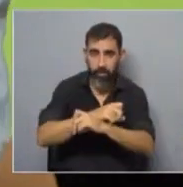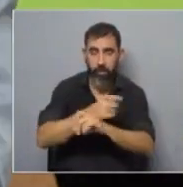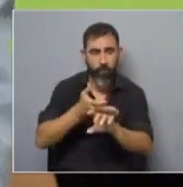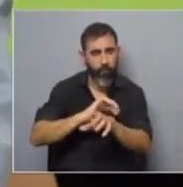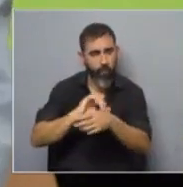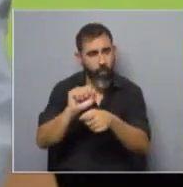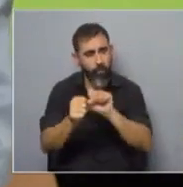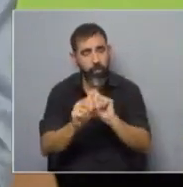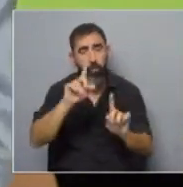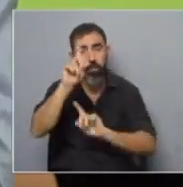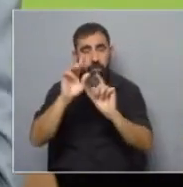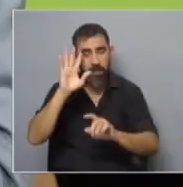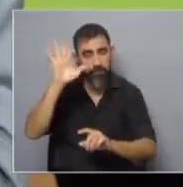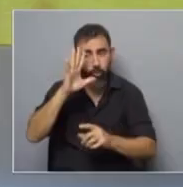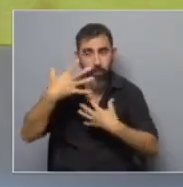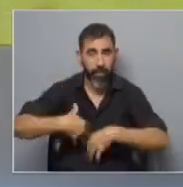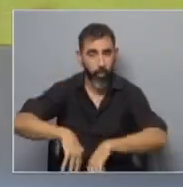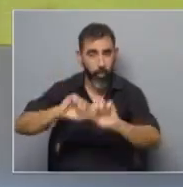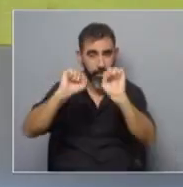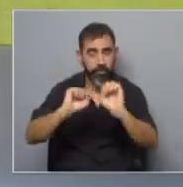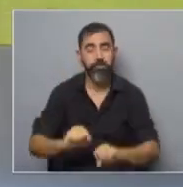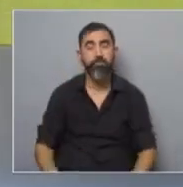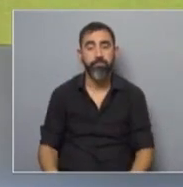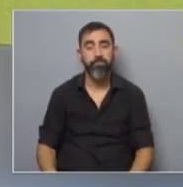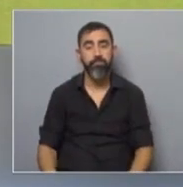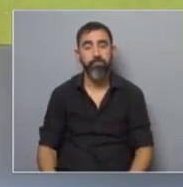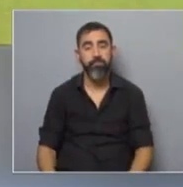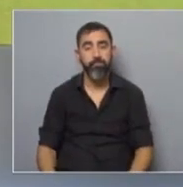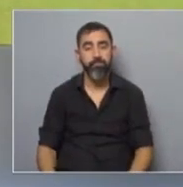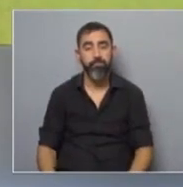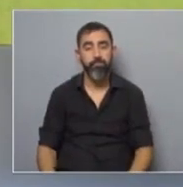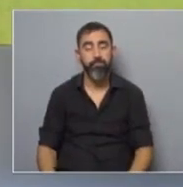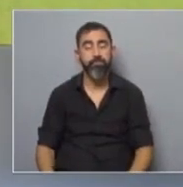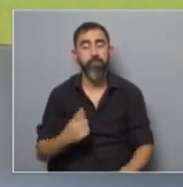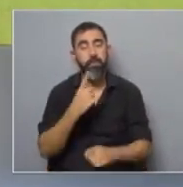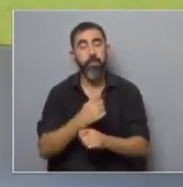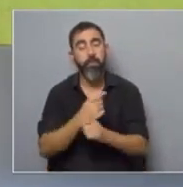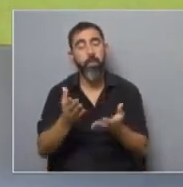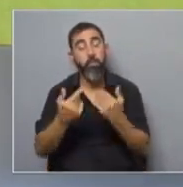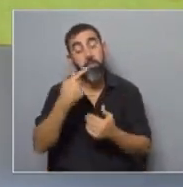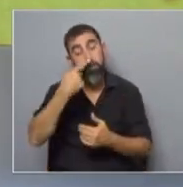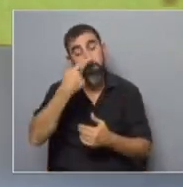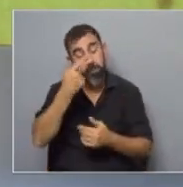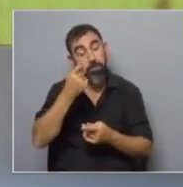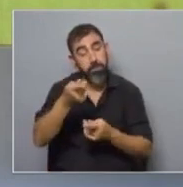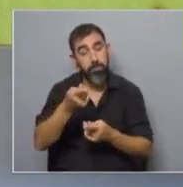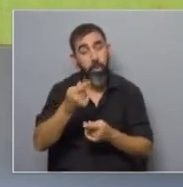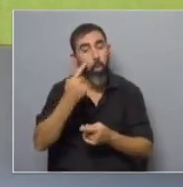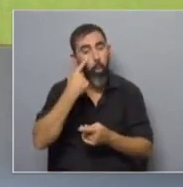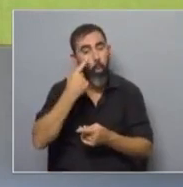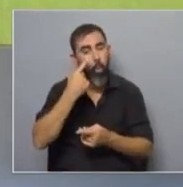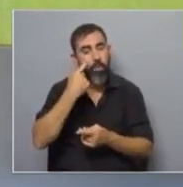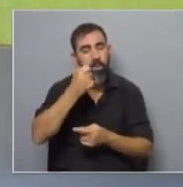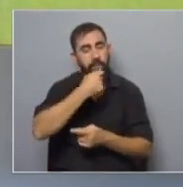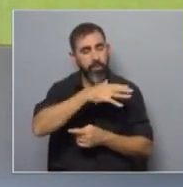esfuerzo de Facultad de Psicología para detectarlas. Exacto, exactamente. Vamos a hablar... Primero, además, es interesante cuando conocemos